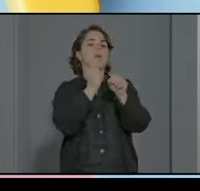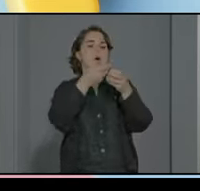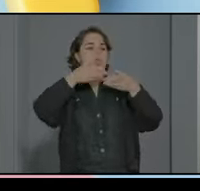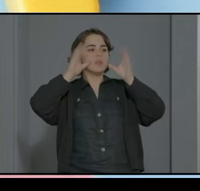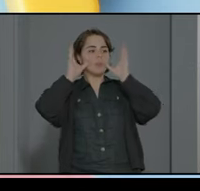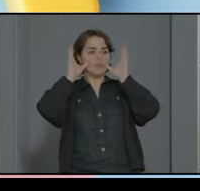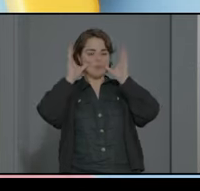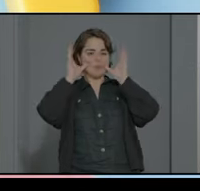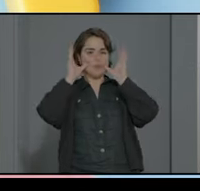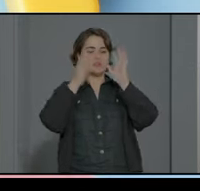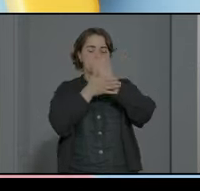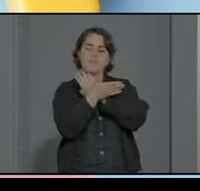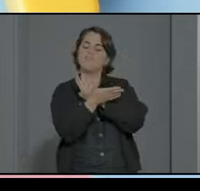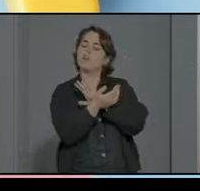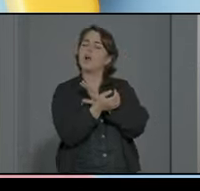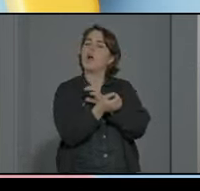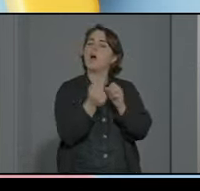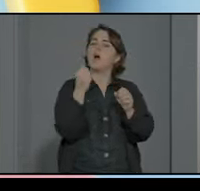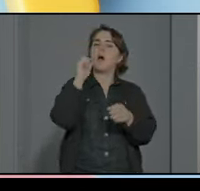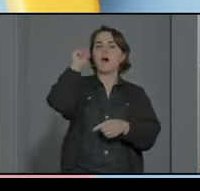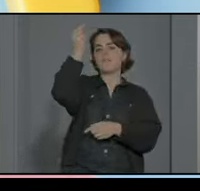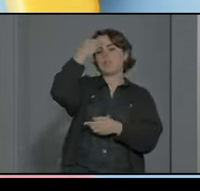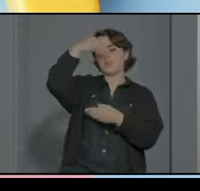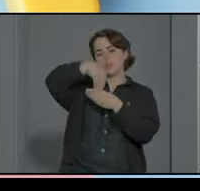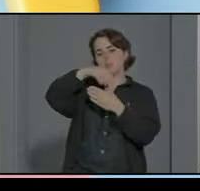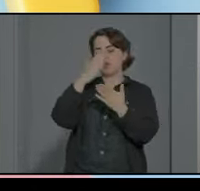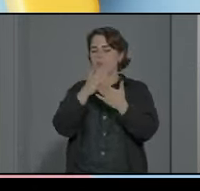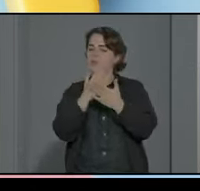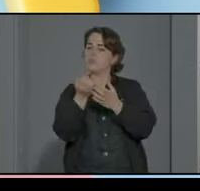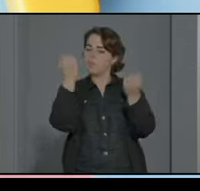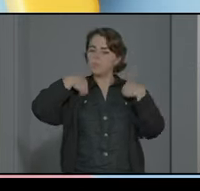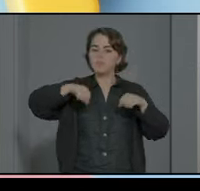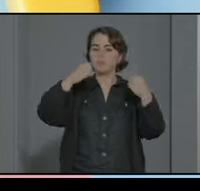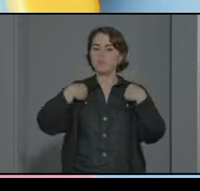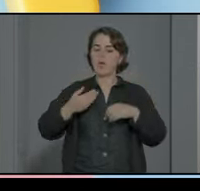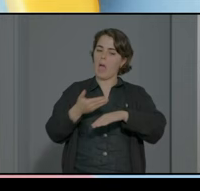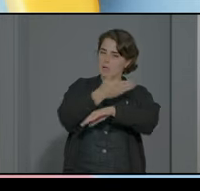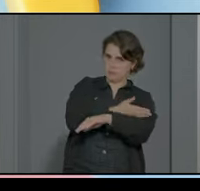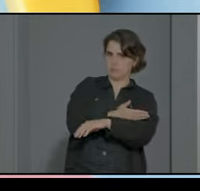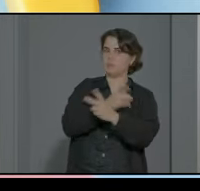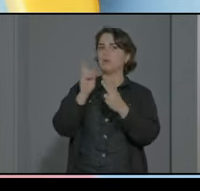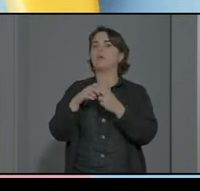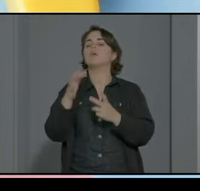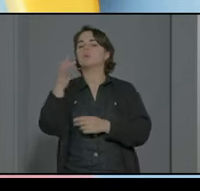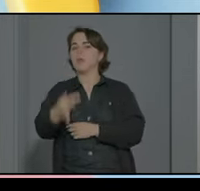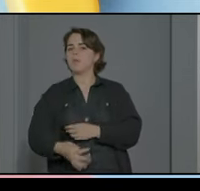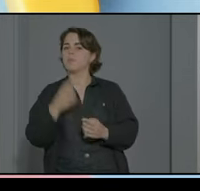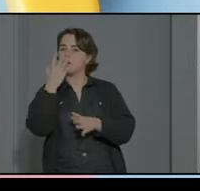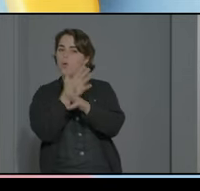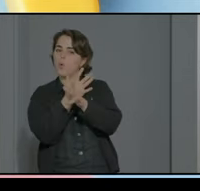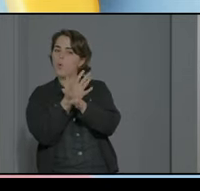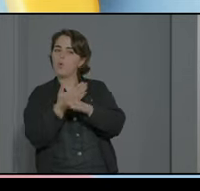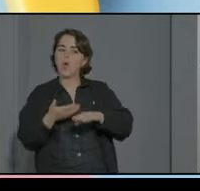también tendremos que entrenar estas habilidades primero en el aula y los juegos como ya he comentado también los los entrenamos